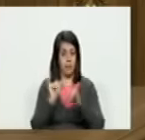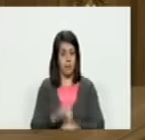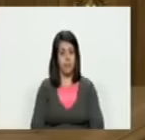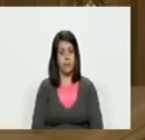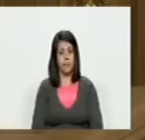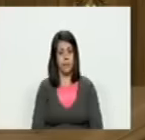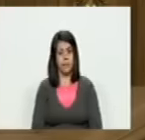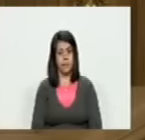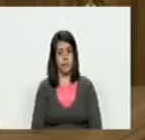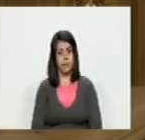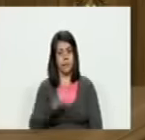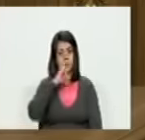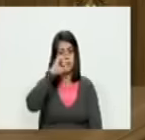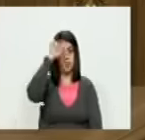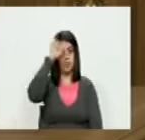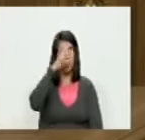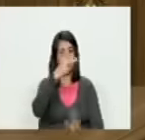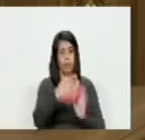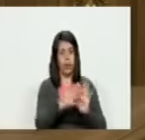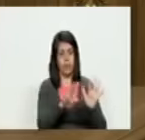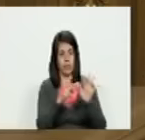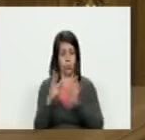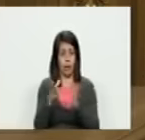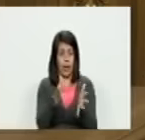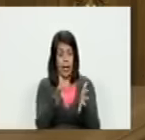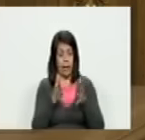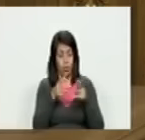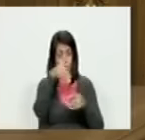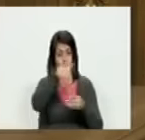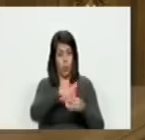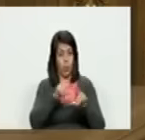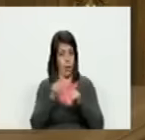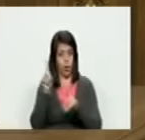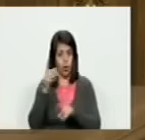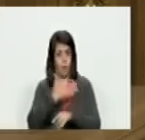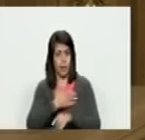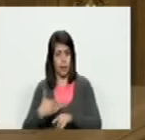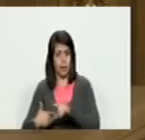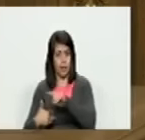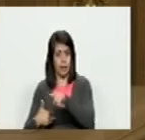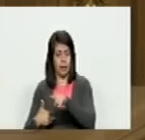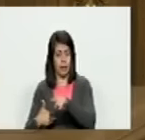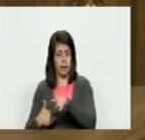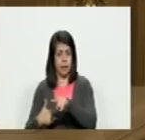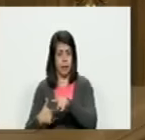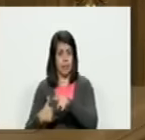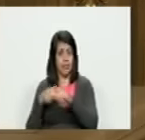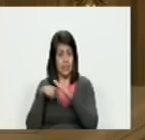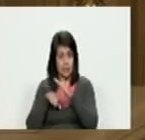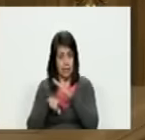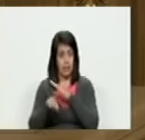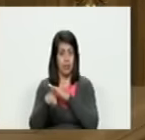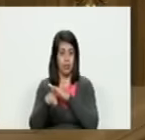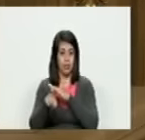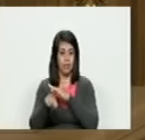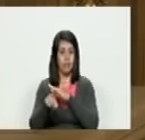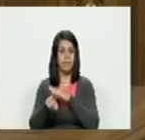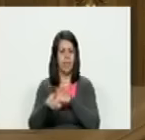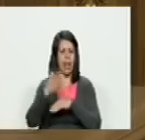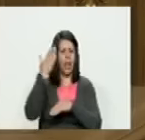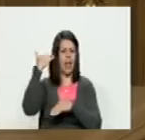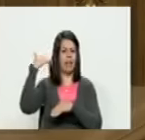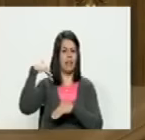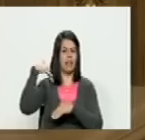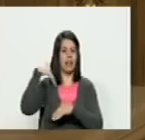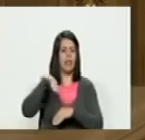con Maduro en el 18 que ganó las elecciones pero no era el presidente pero el fondo de esto es Pérez Jiménez ellos